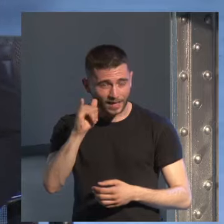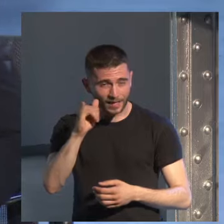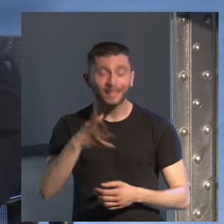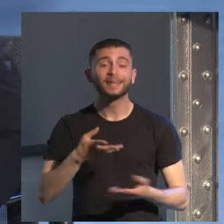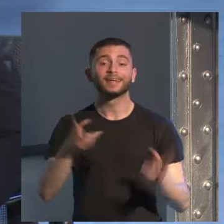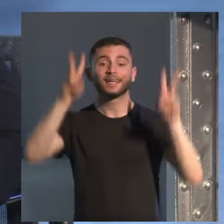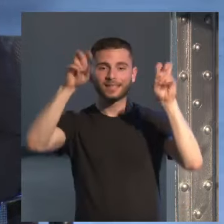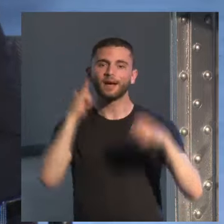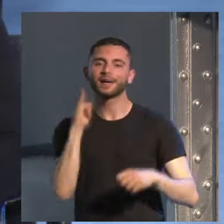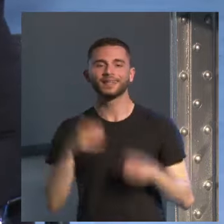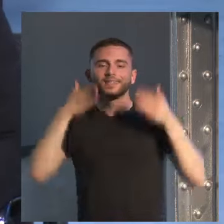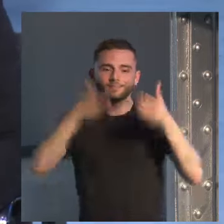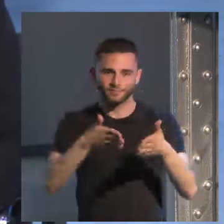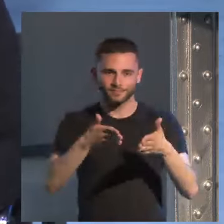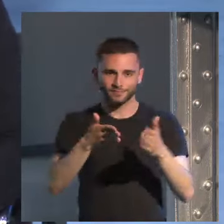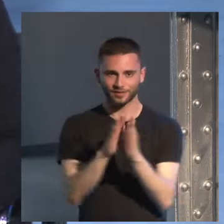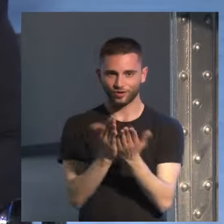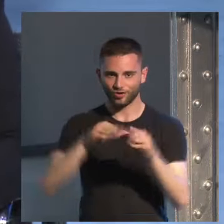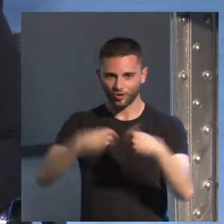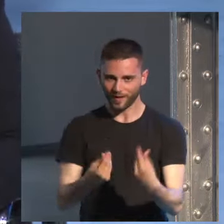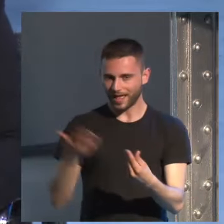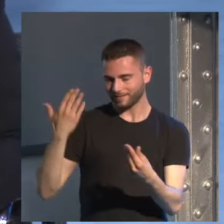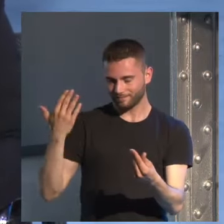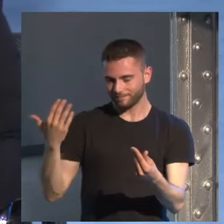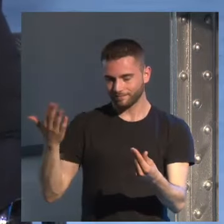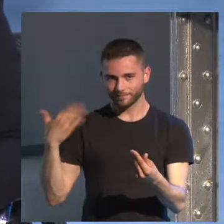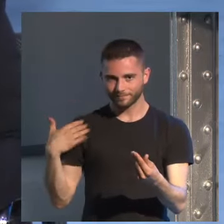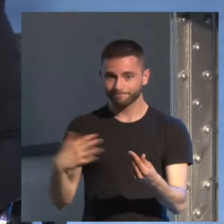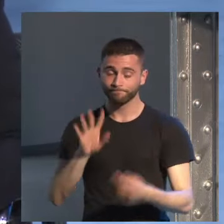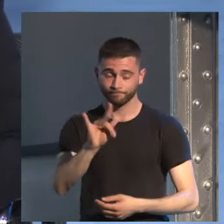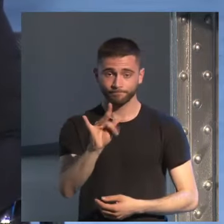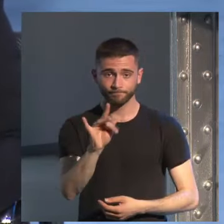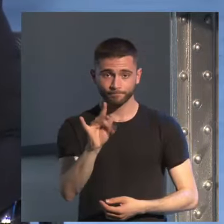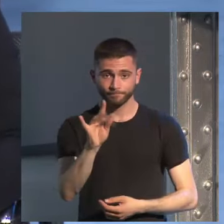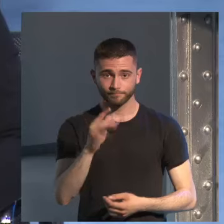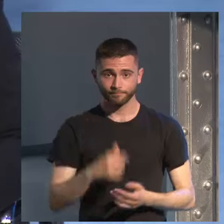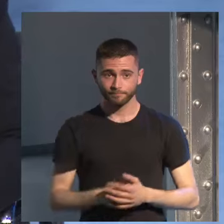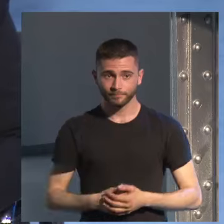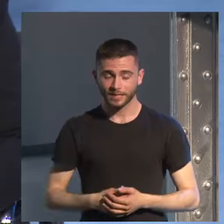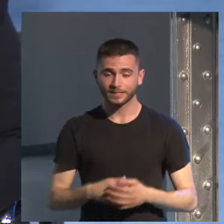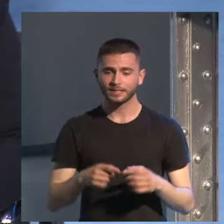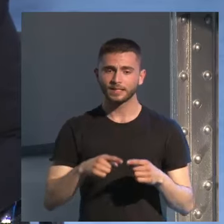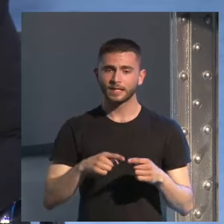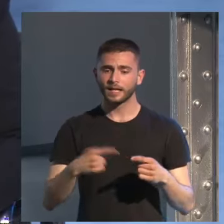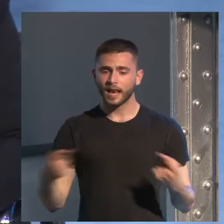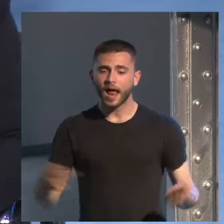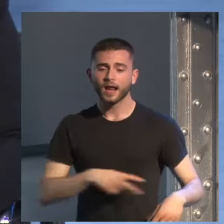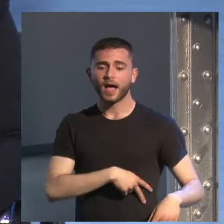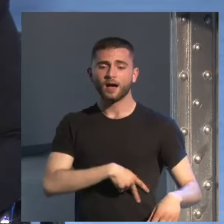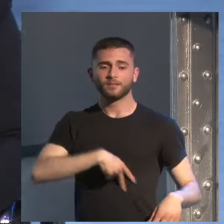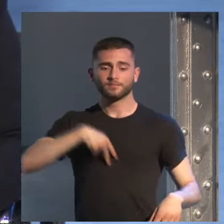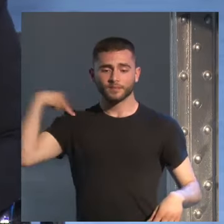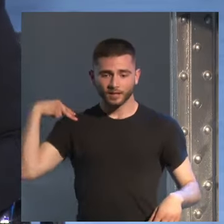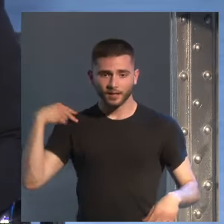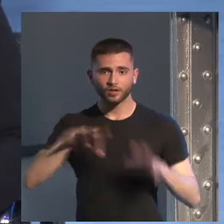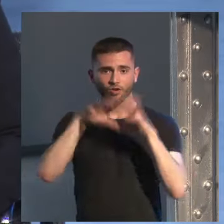crisis en nuestras últimas novelas pues sí es lo suficientemente larga lo suficientemente global e importante como para